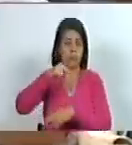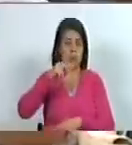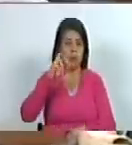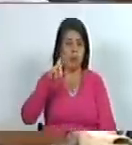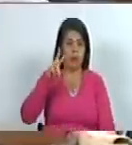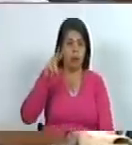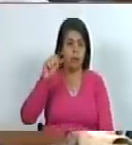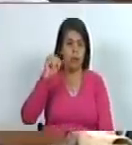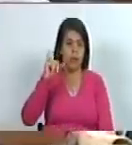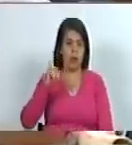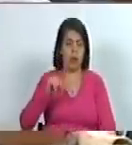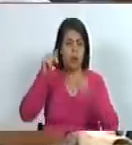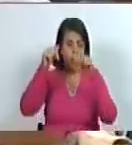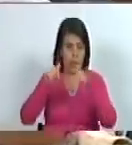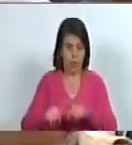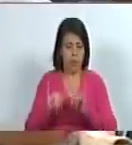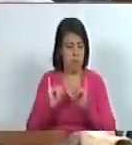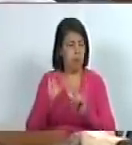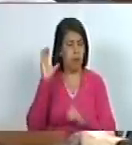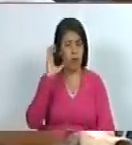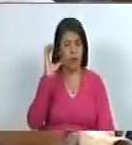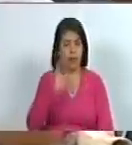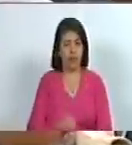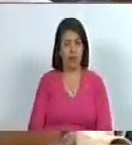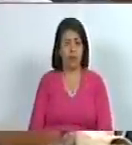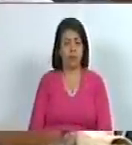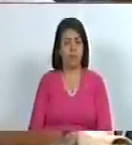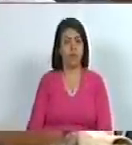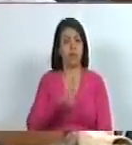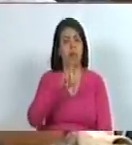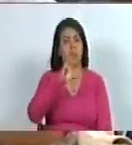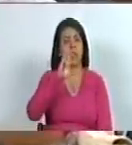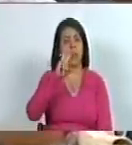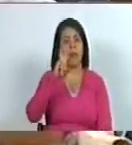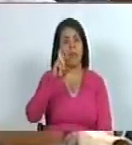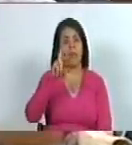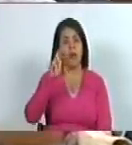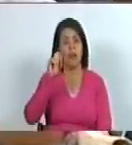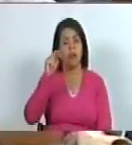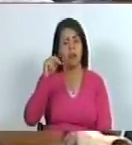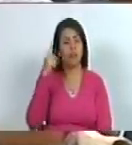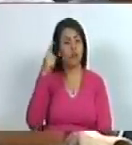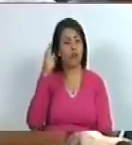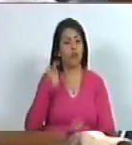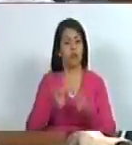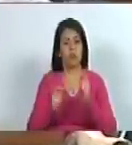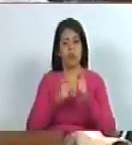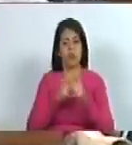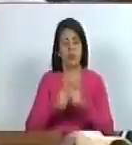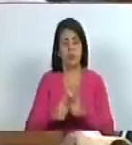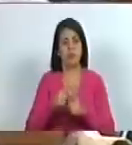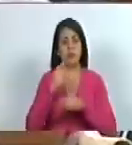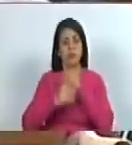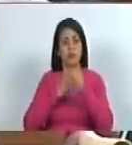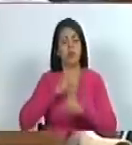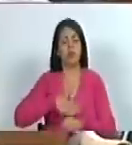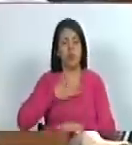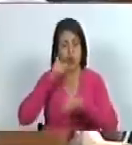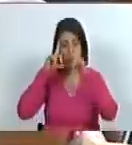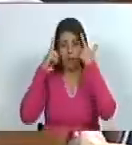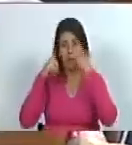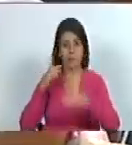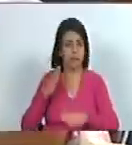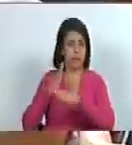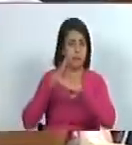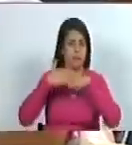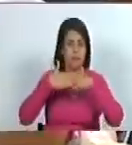hacen también en nuestra querida Caracas Reverón nos dijo no sólo tratando la luz de Sumacuto que es posible romper